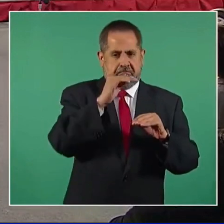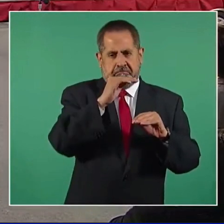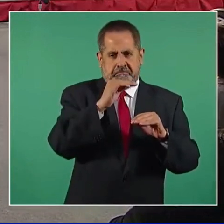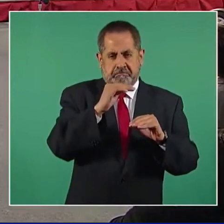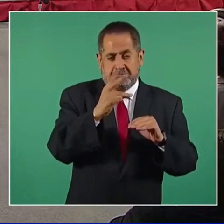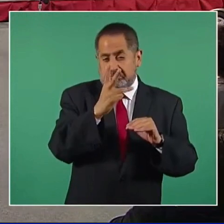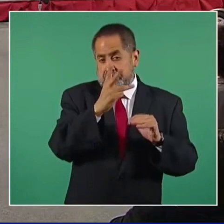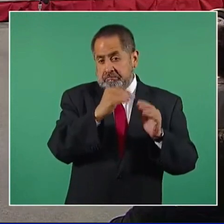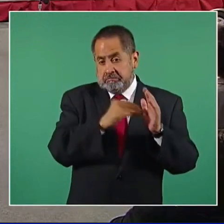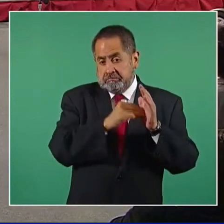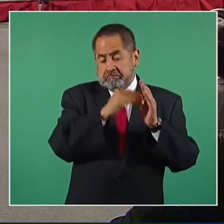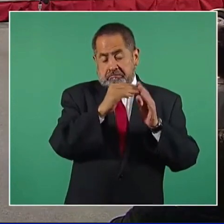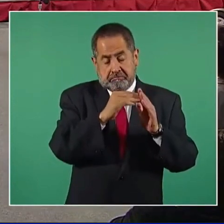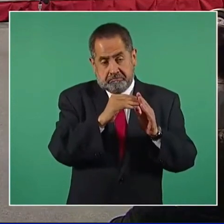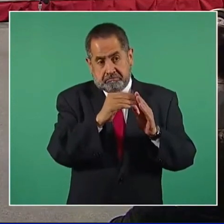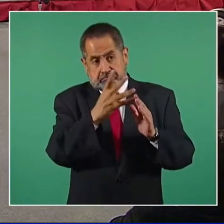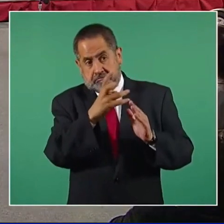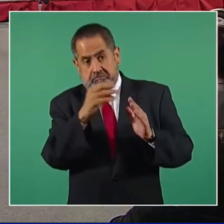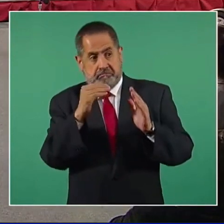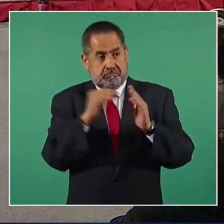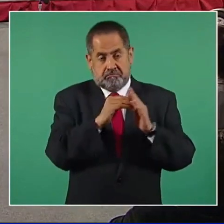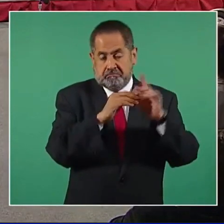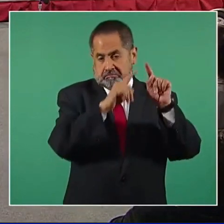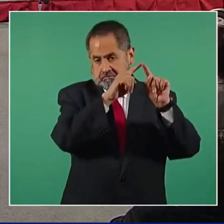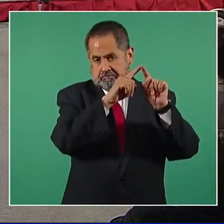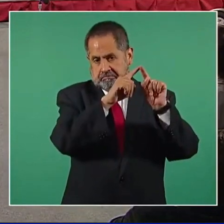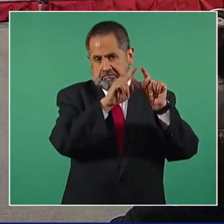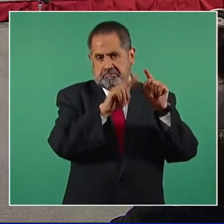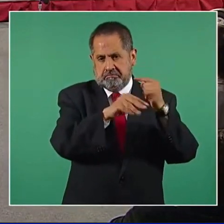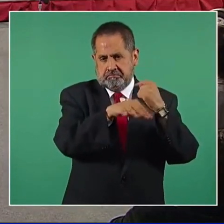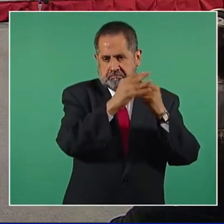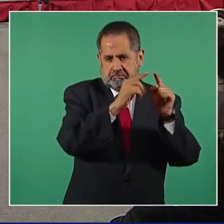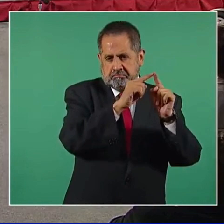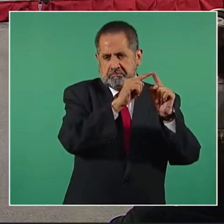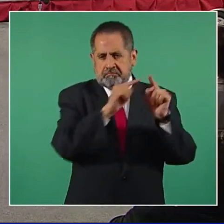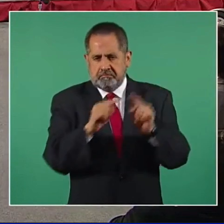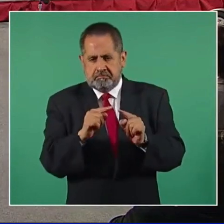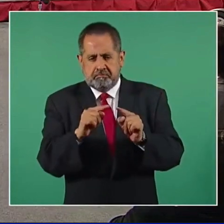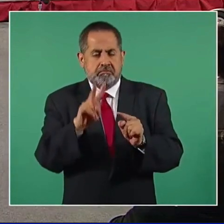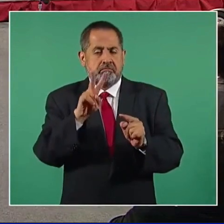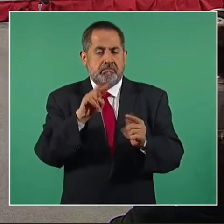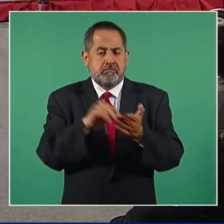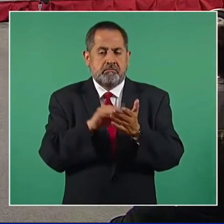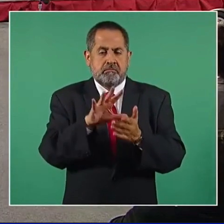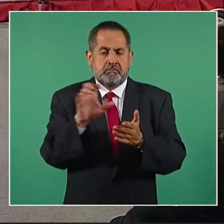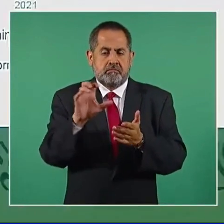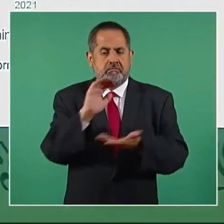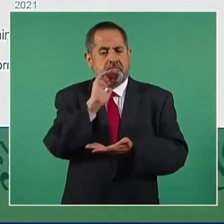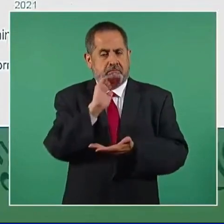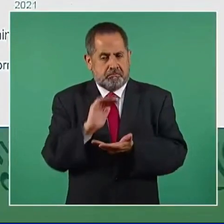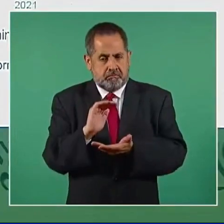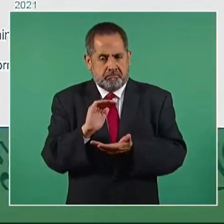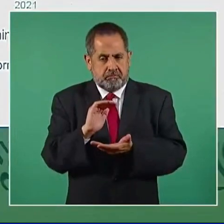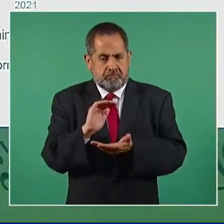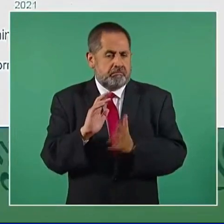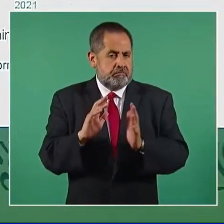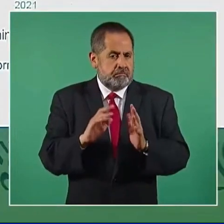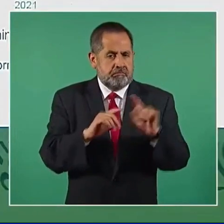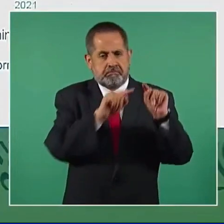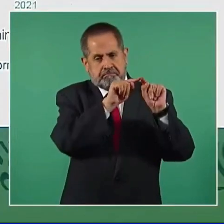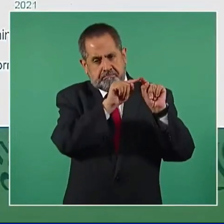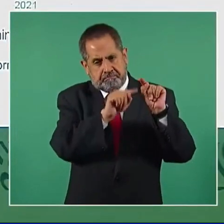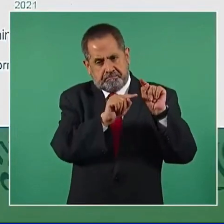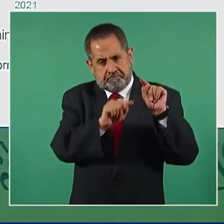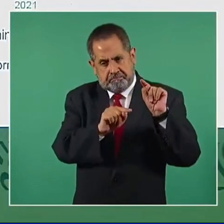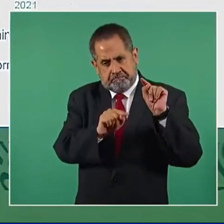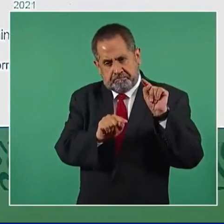millones 400 mil barriles, aquí es 2 millones 548, pero ya va para